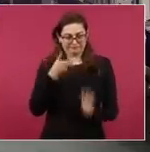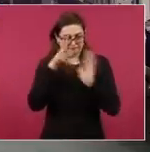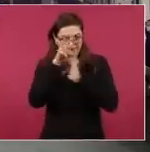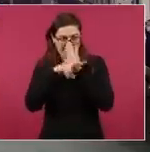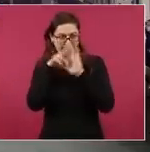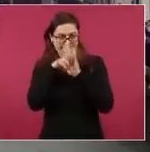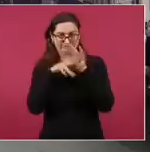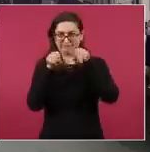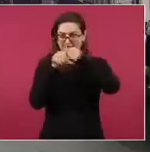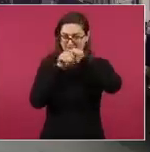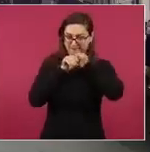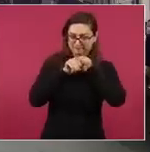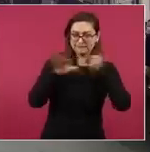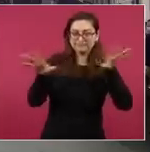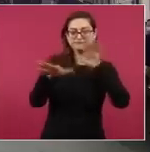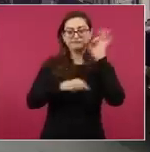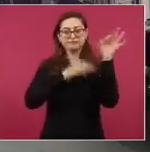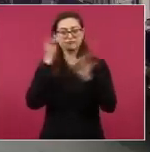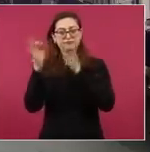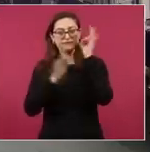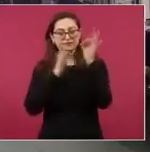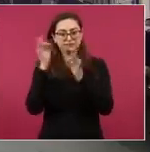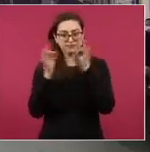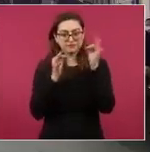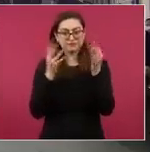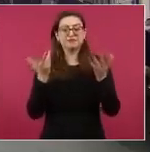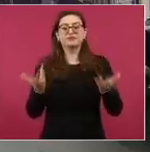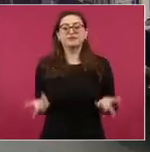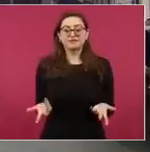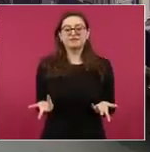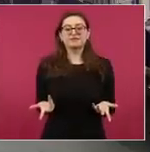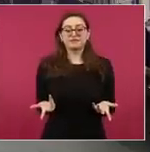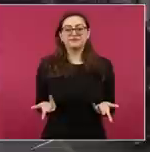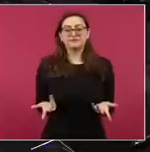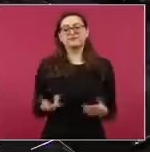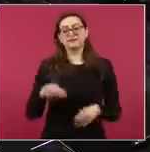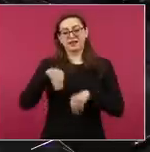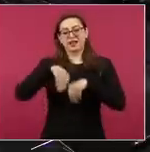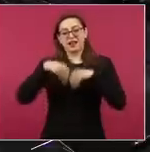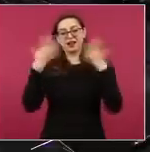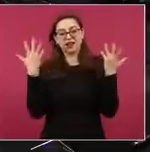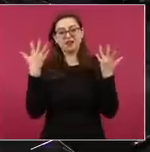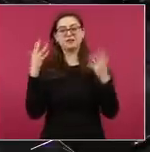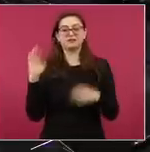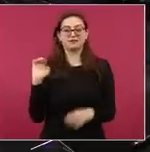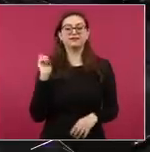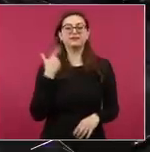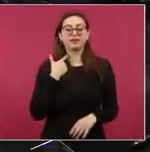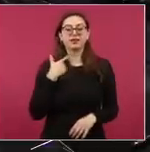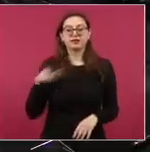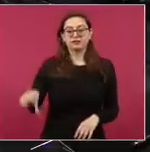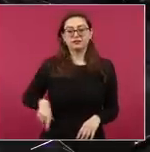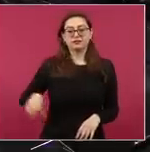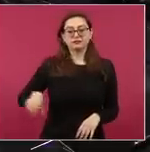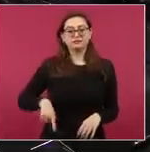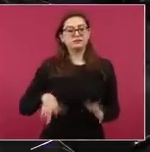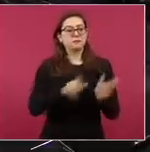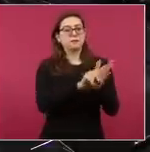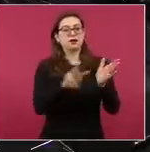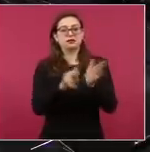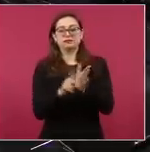como repartían dinero muchísimo a los medios, pues esto